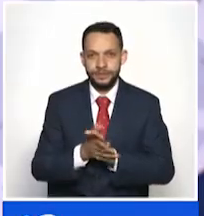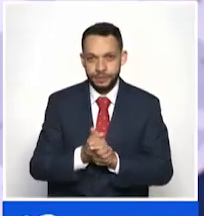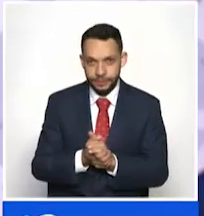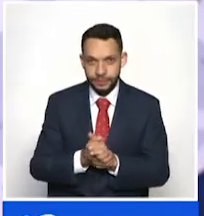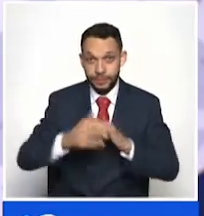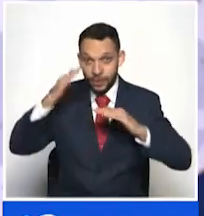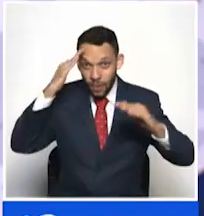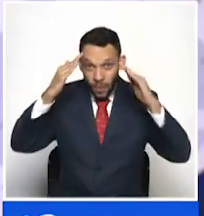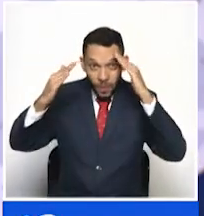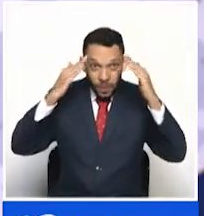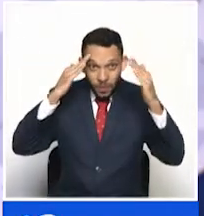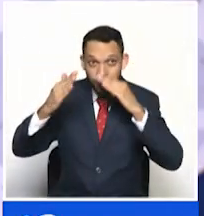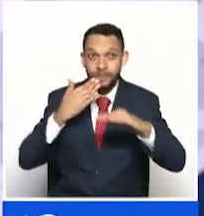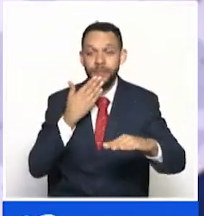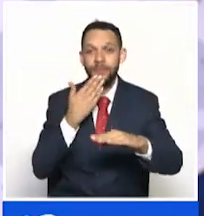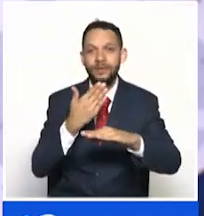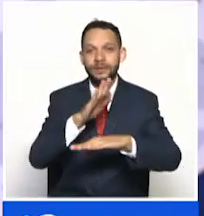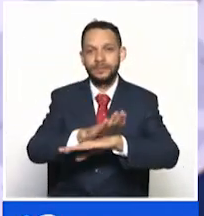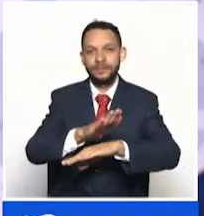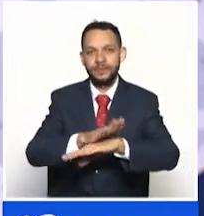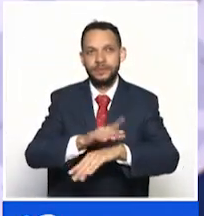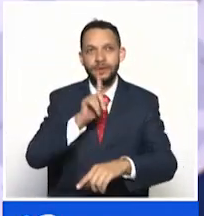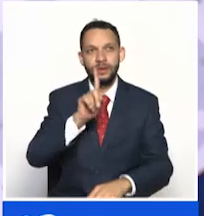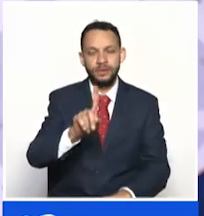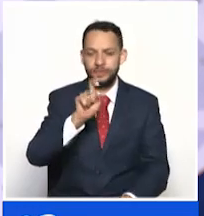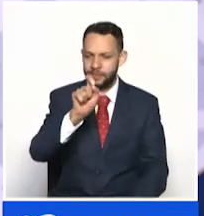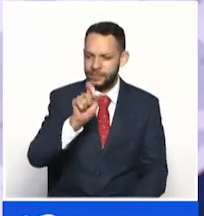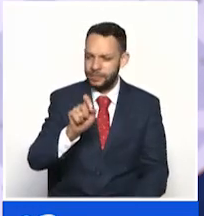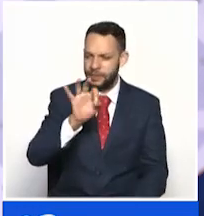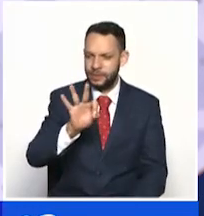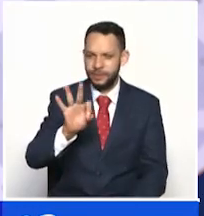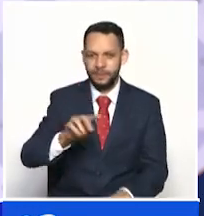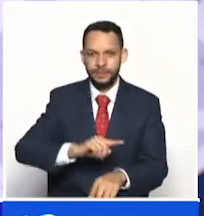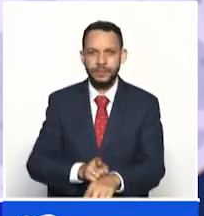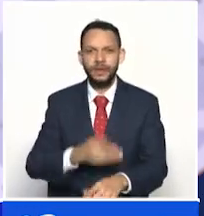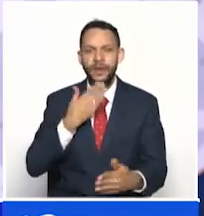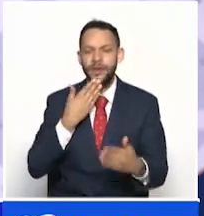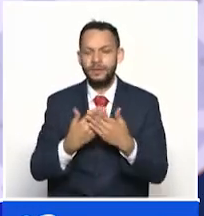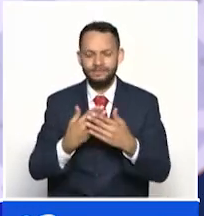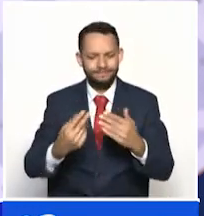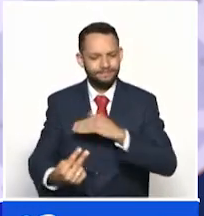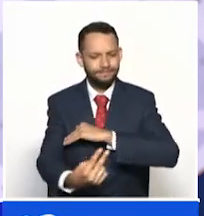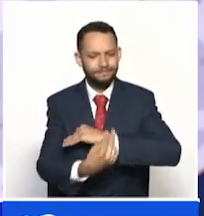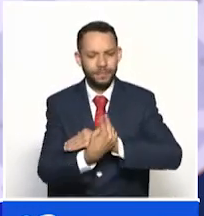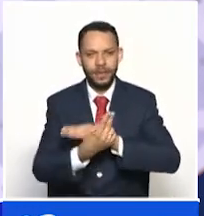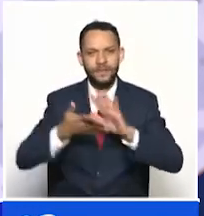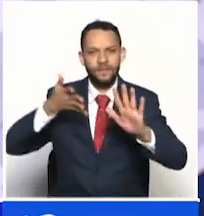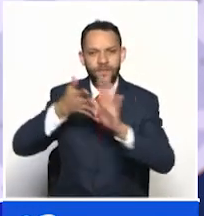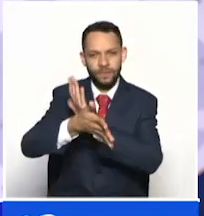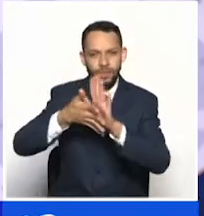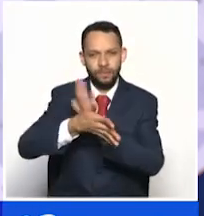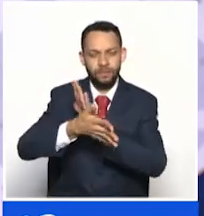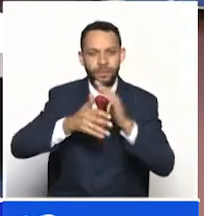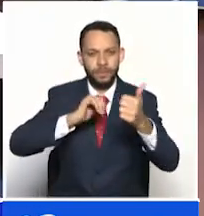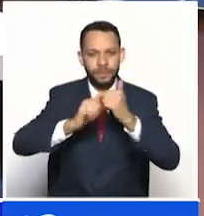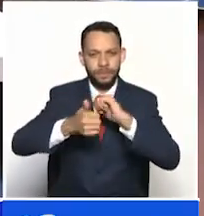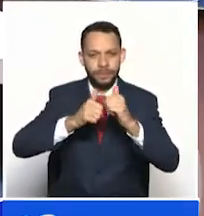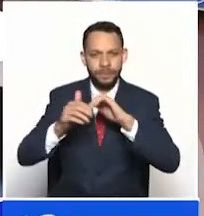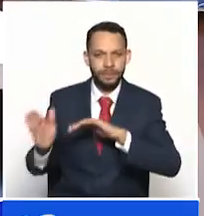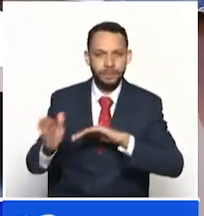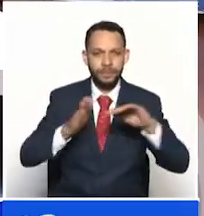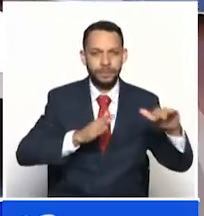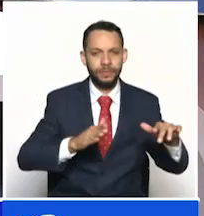Hola, ¿qué tal? Buenas tardes, una a 33 minutos como siempre para mí es un gusto presentar los deportes en Telecafé Noticias del fin de semana. La